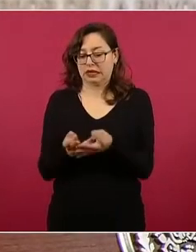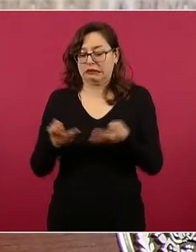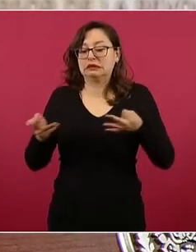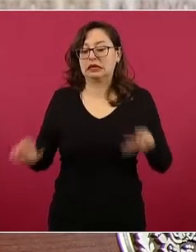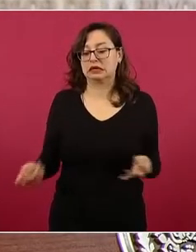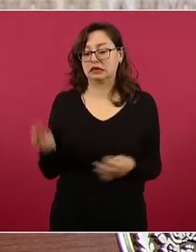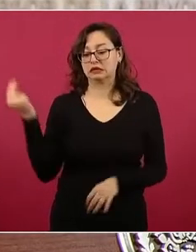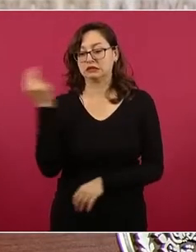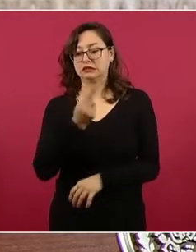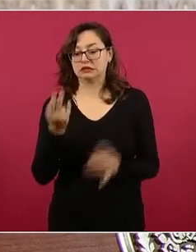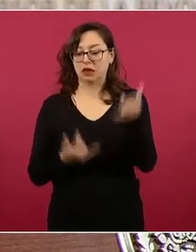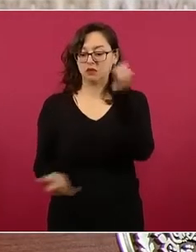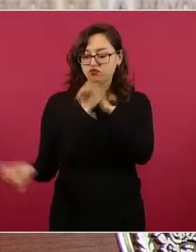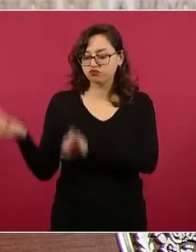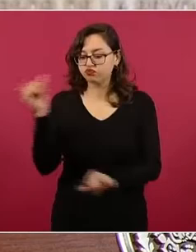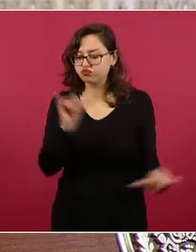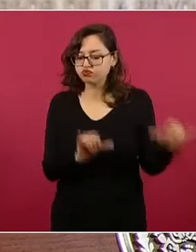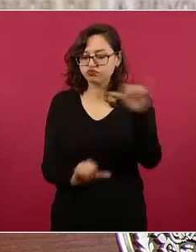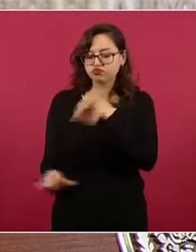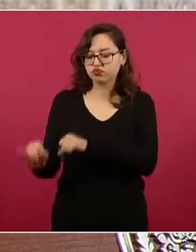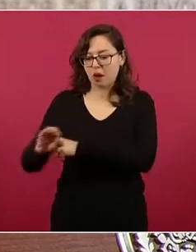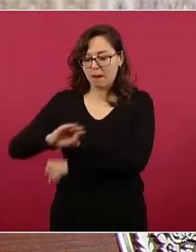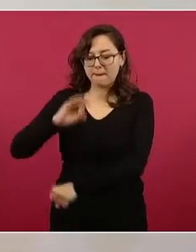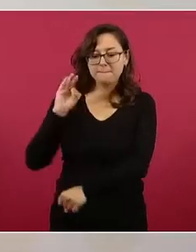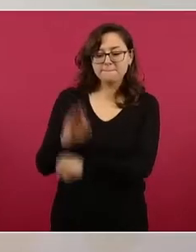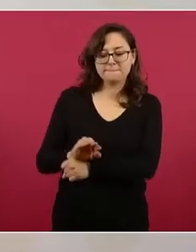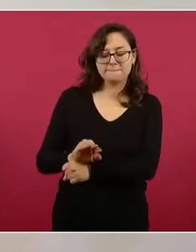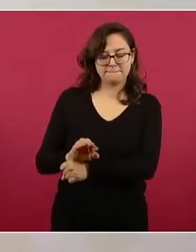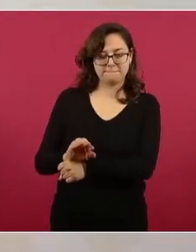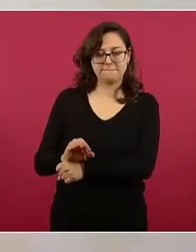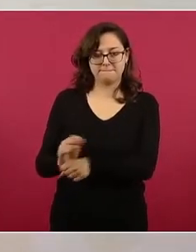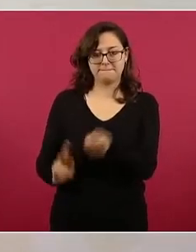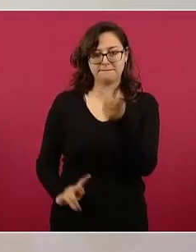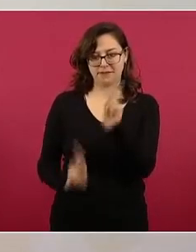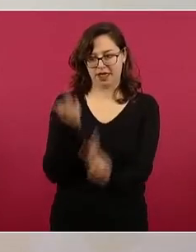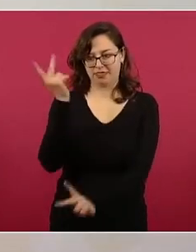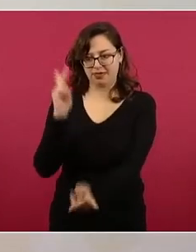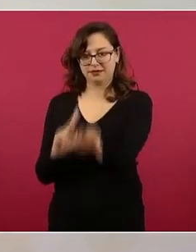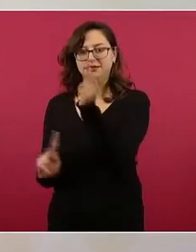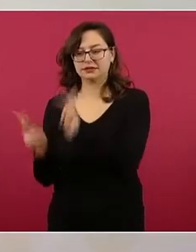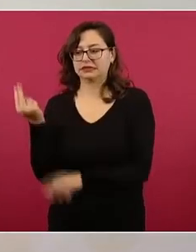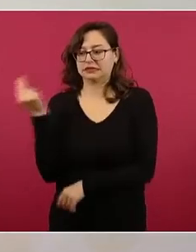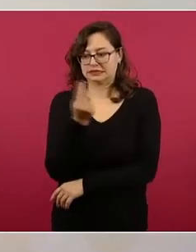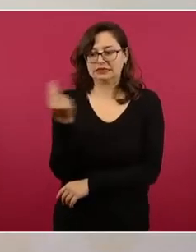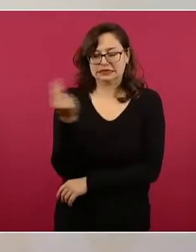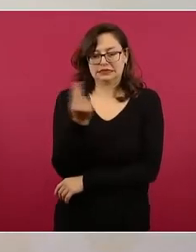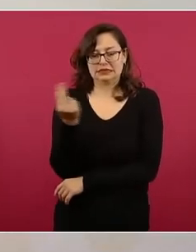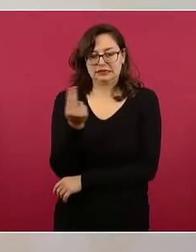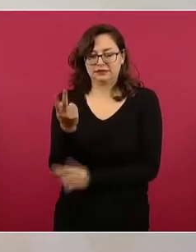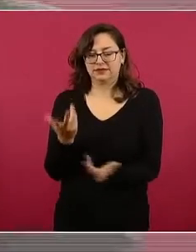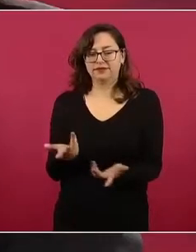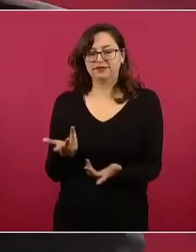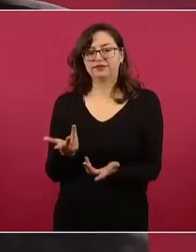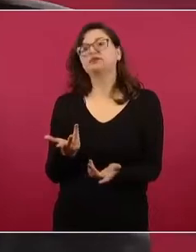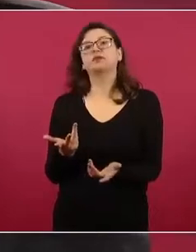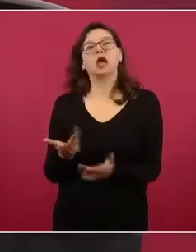Éramos autosuficientes y